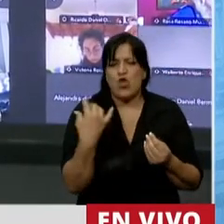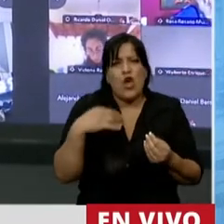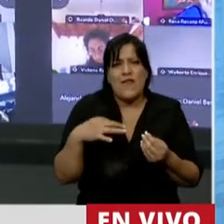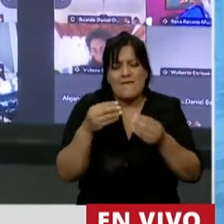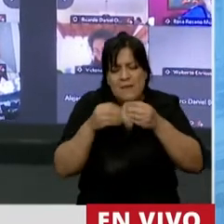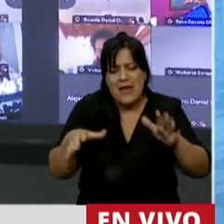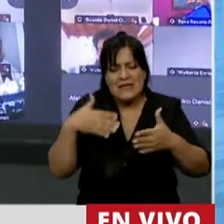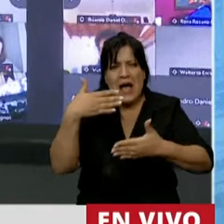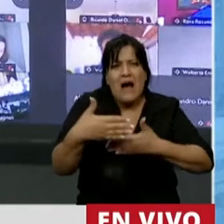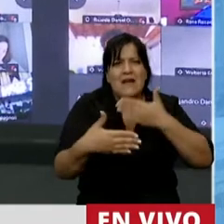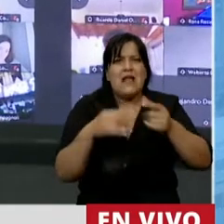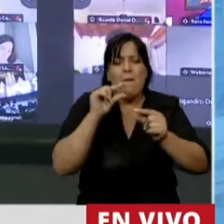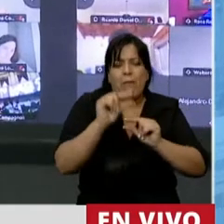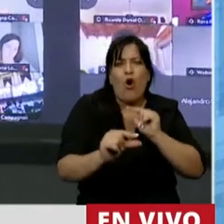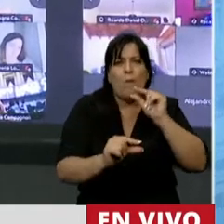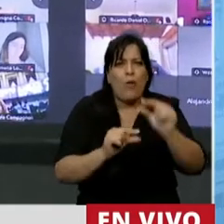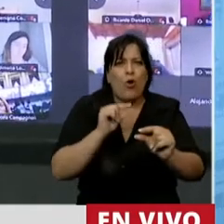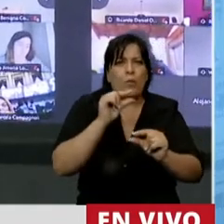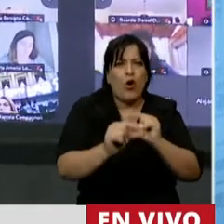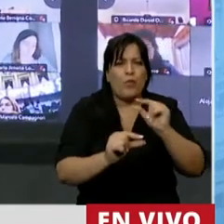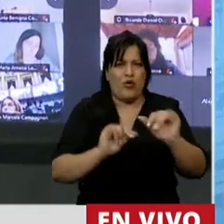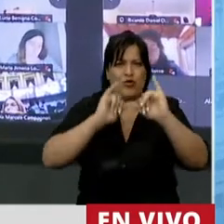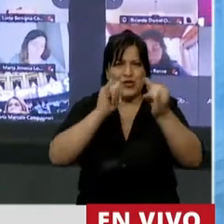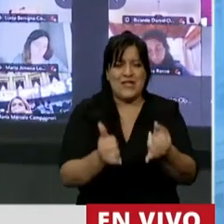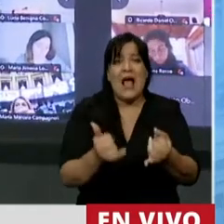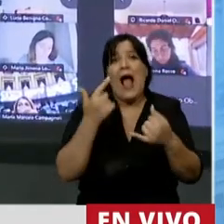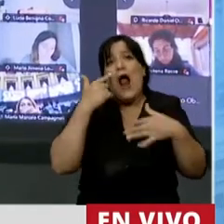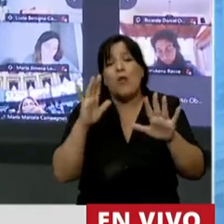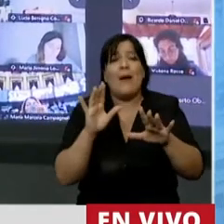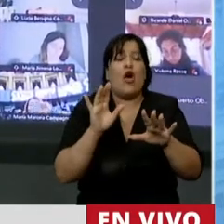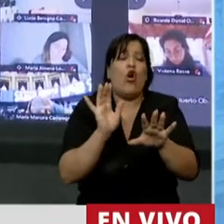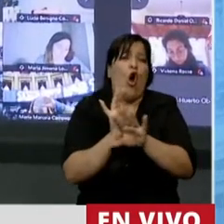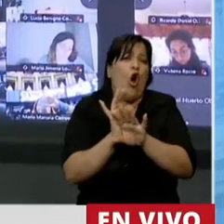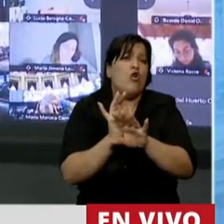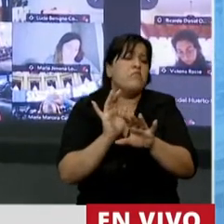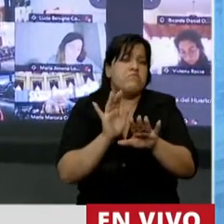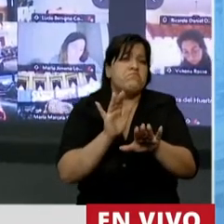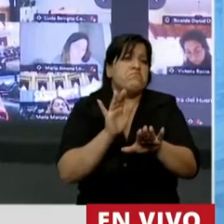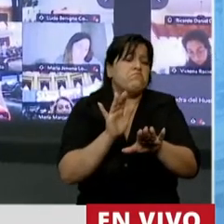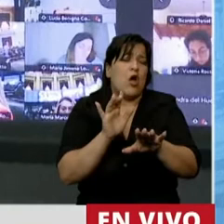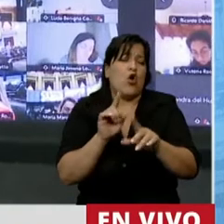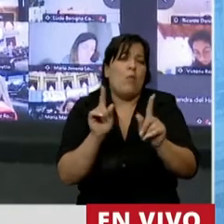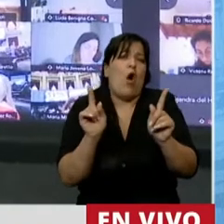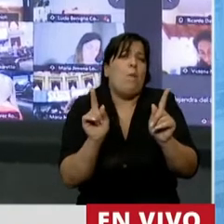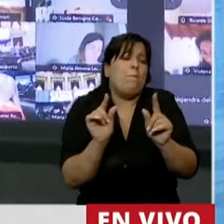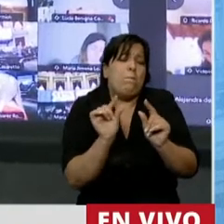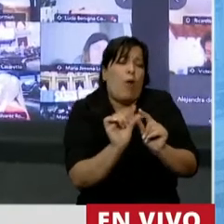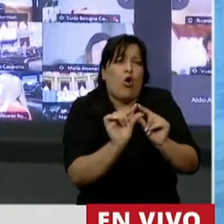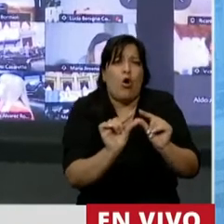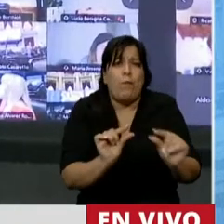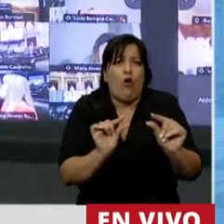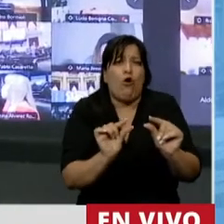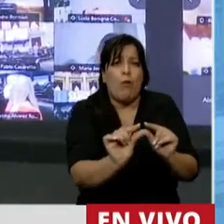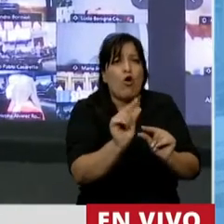a avanzar paulatinamente. capaz que pasos cortos, pero que sean serios, que sean realistas.